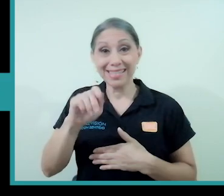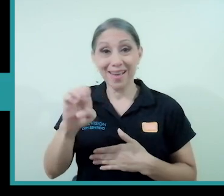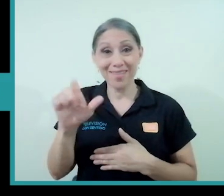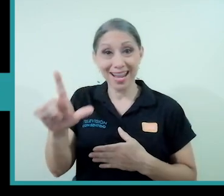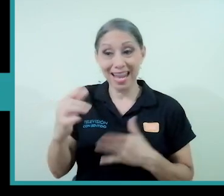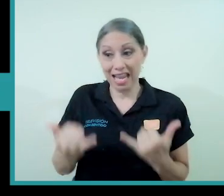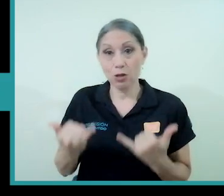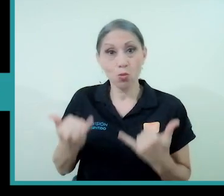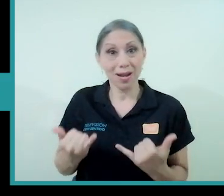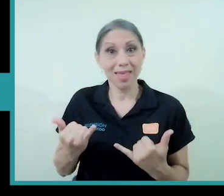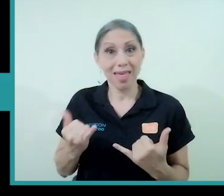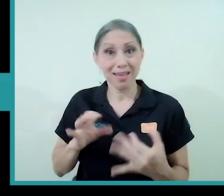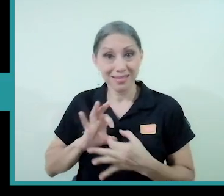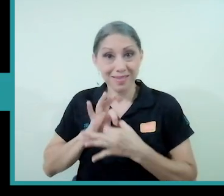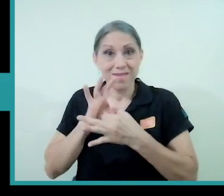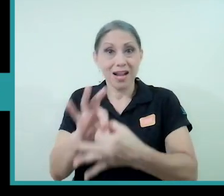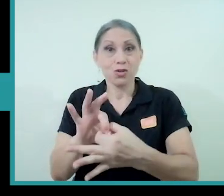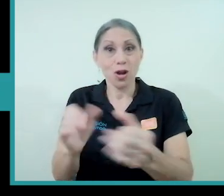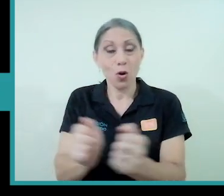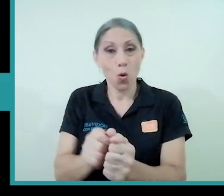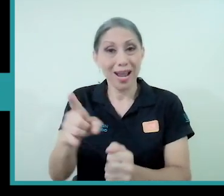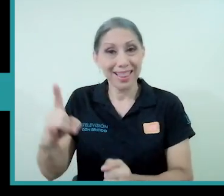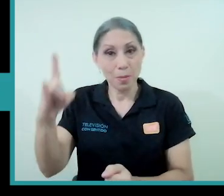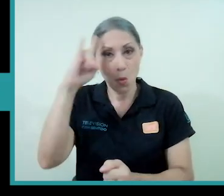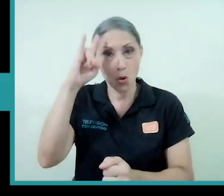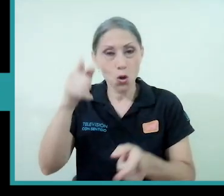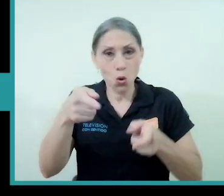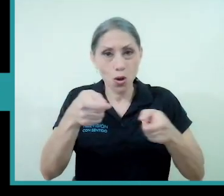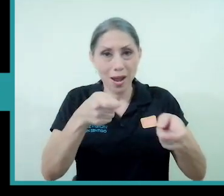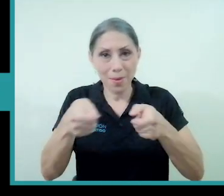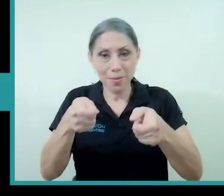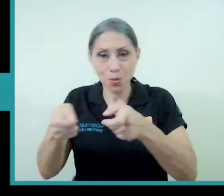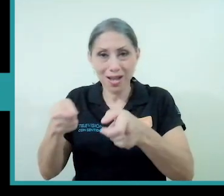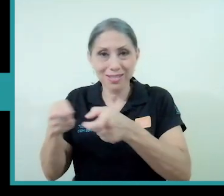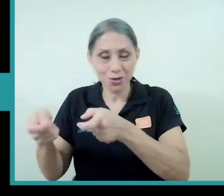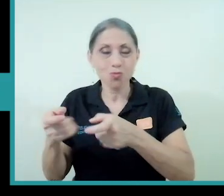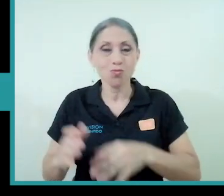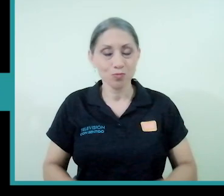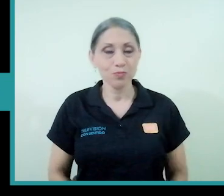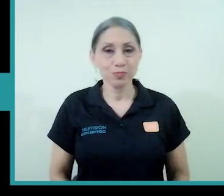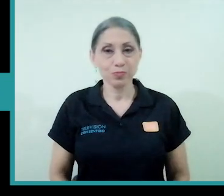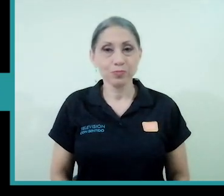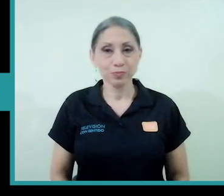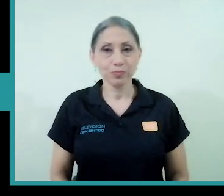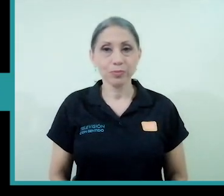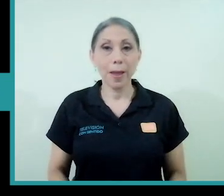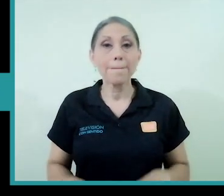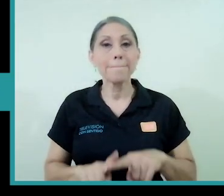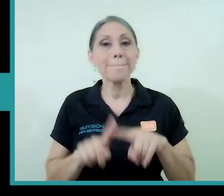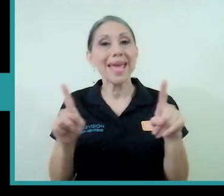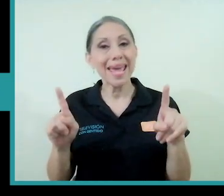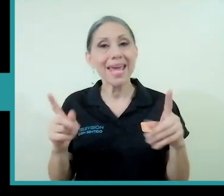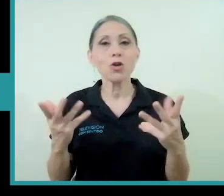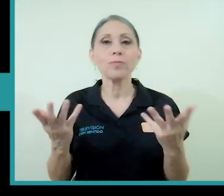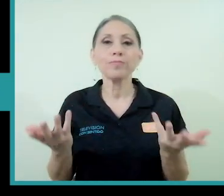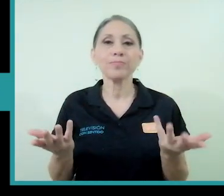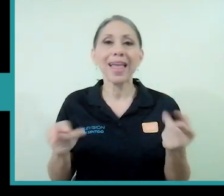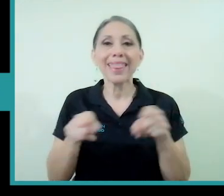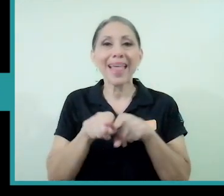grupos se relaciona mucho con eso con el demonio la manipulación más que todo pero